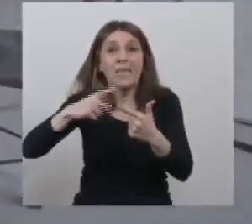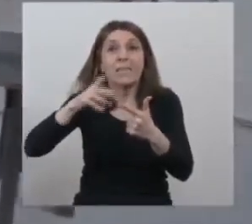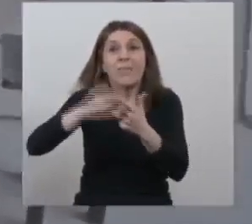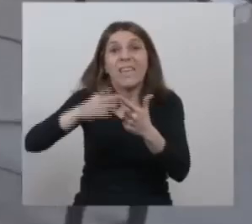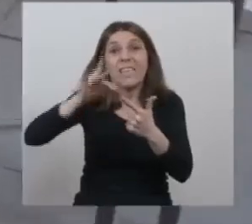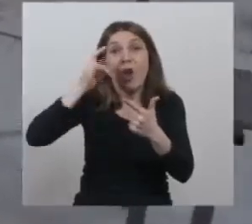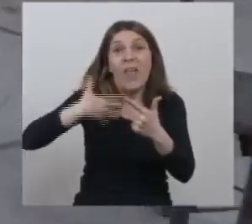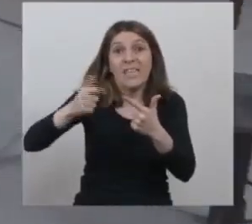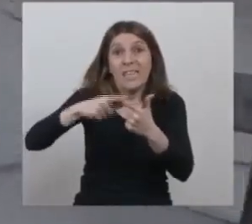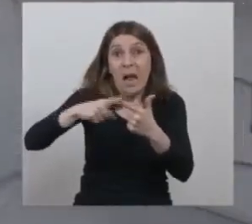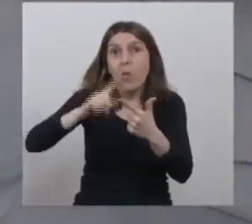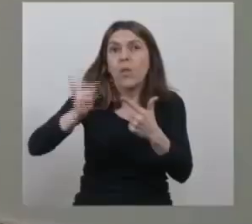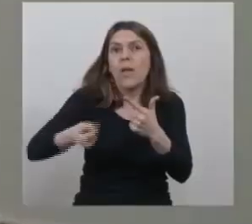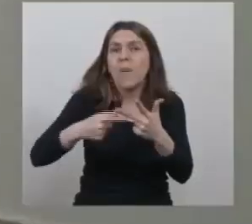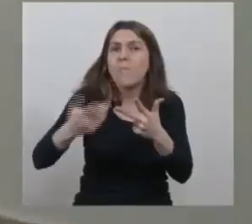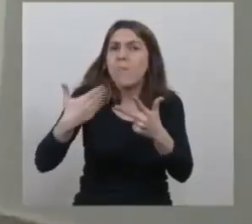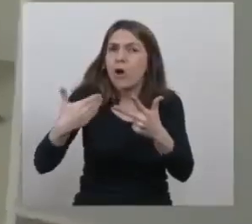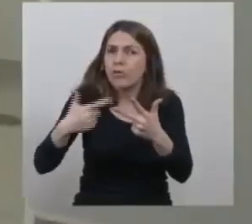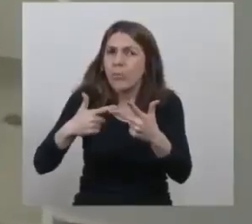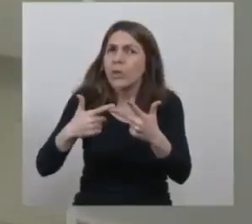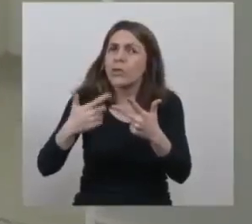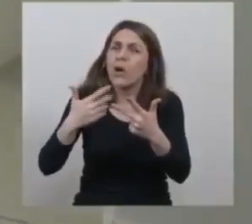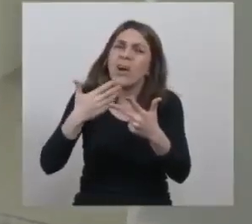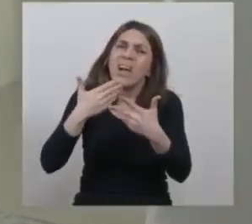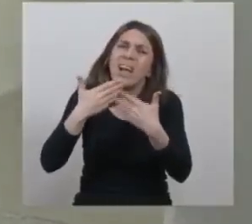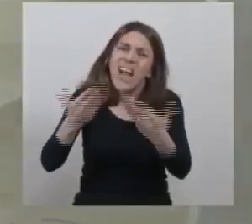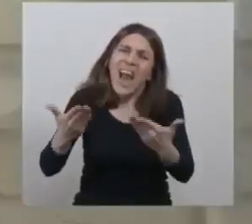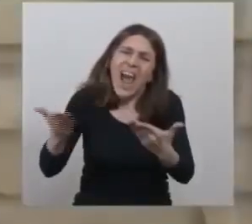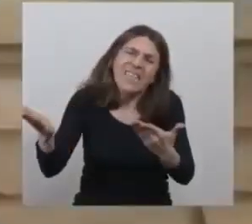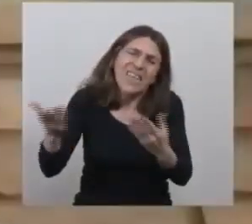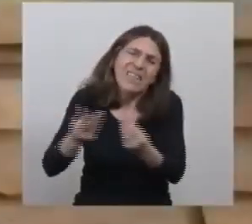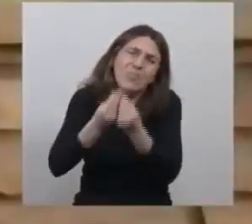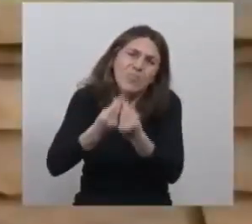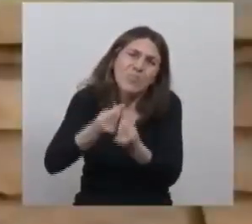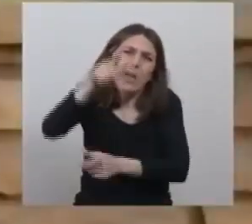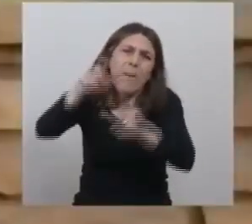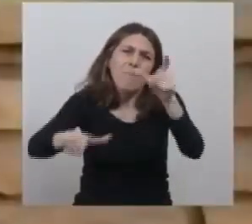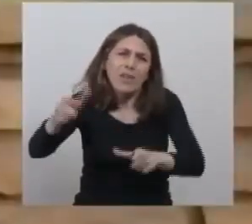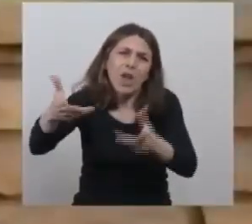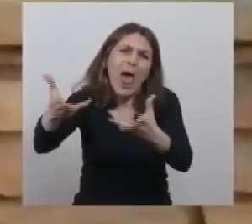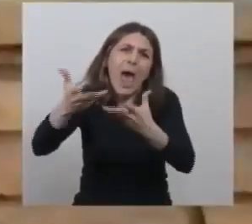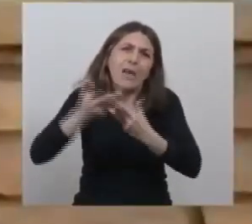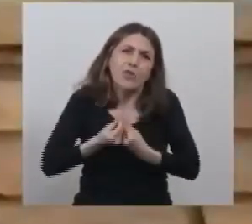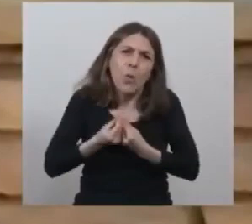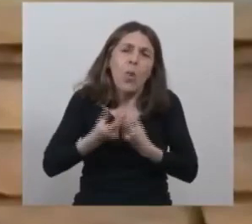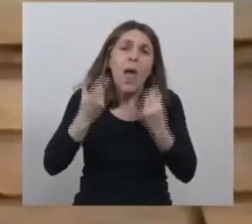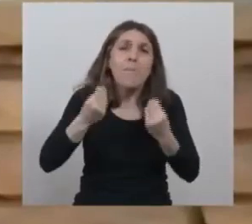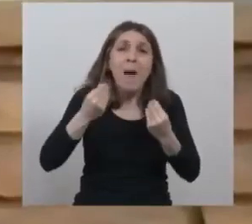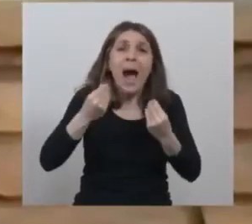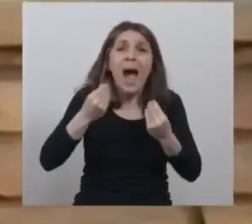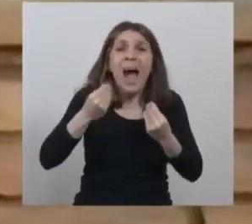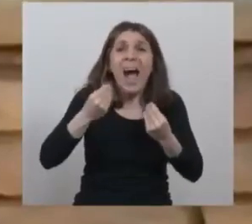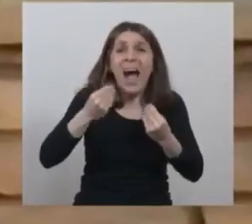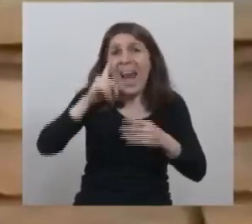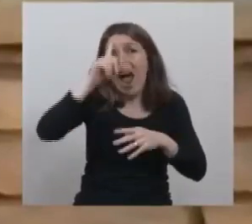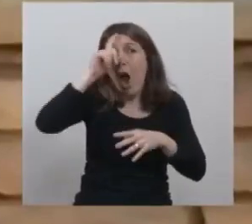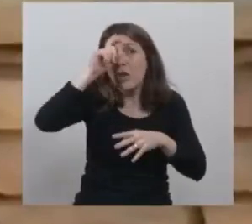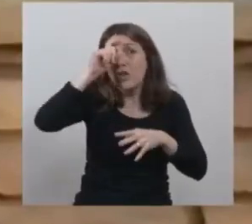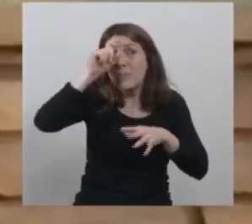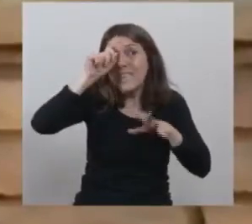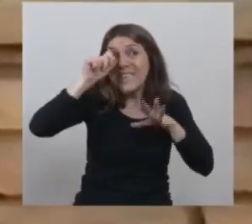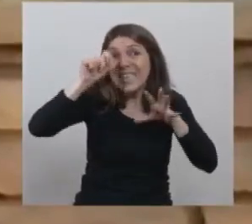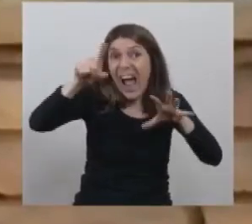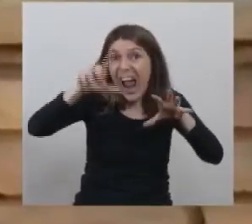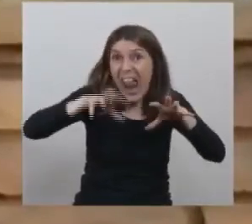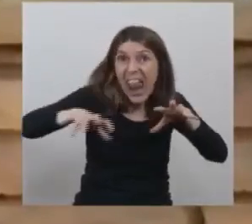a una cantidad de gente que ha colaborado para que los hospitales universitarios